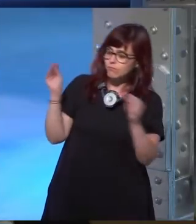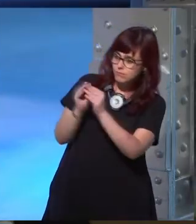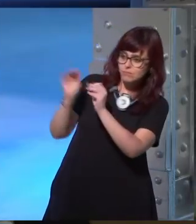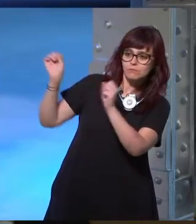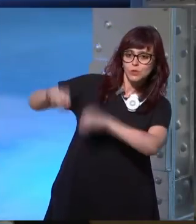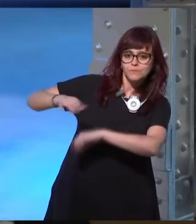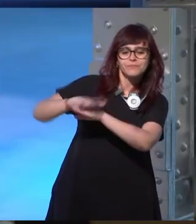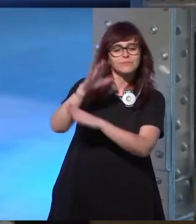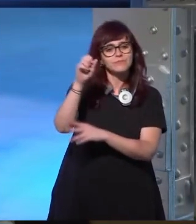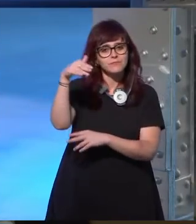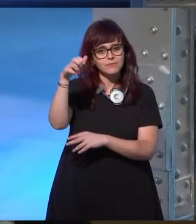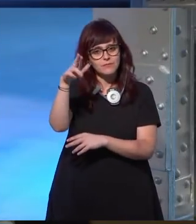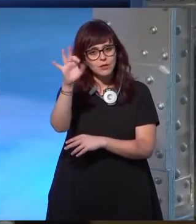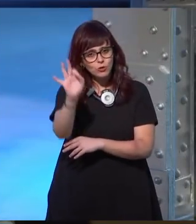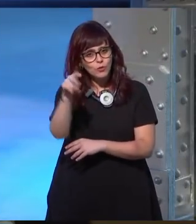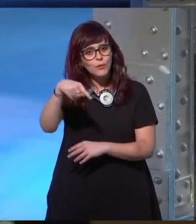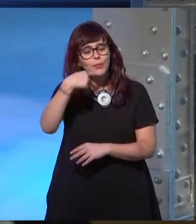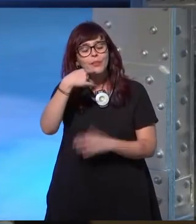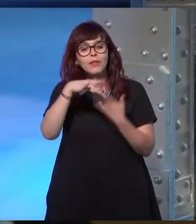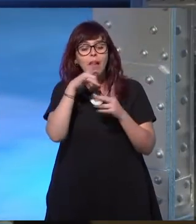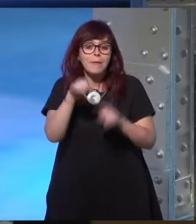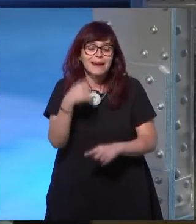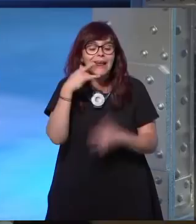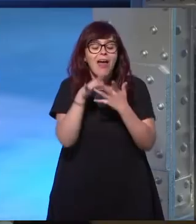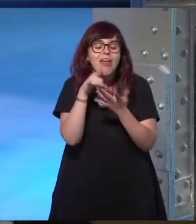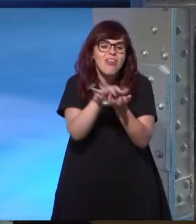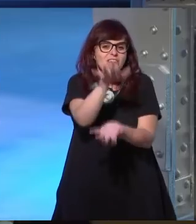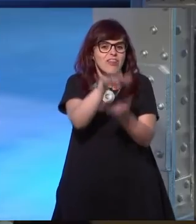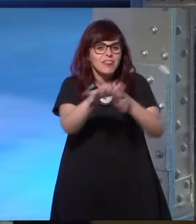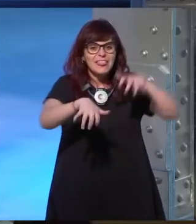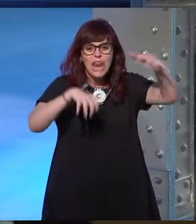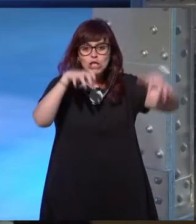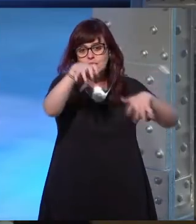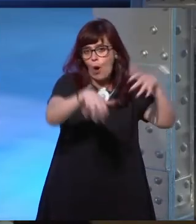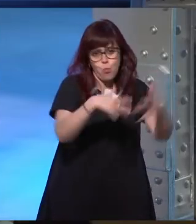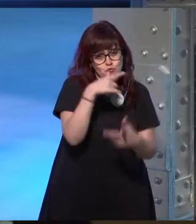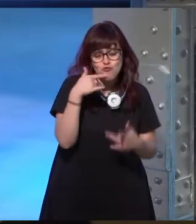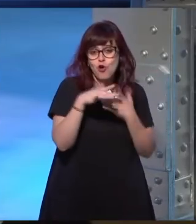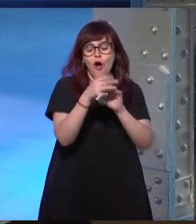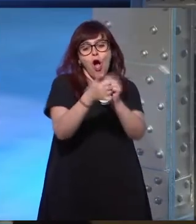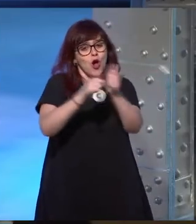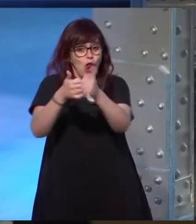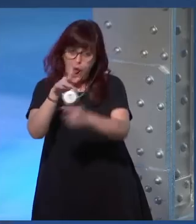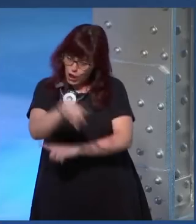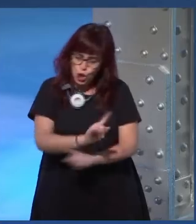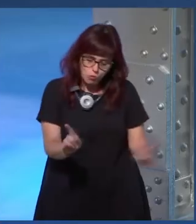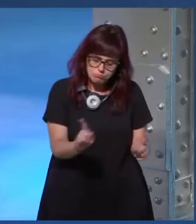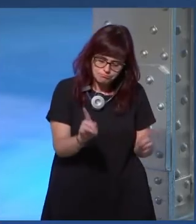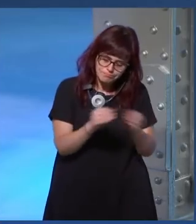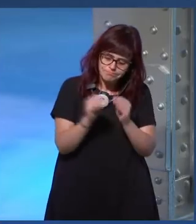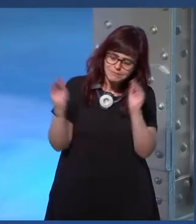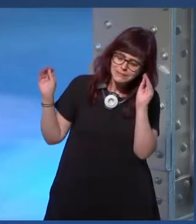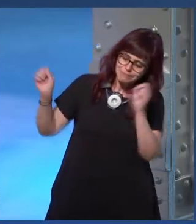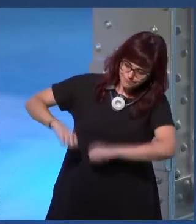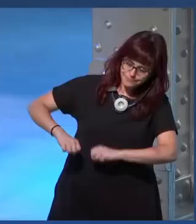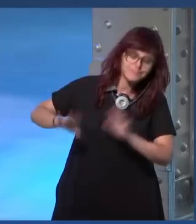eso Camerón que es que yo tampoco creo que se deban clonar y no es a Urias eso es importante pero aparte a raíz de todo lo que estamos diciendo